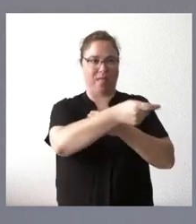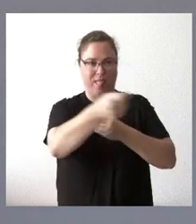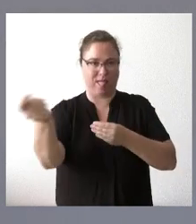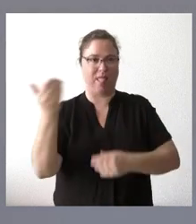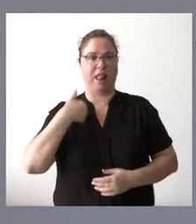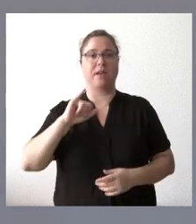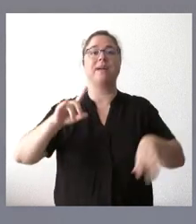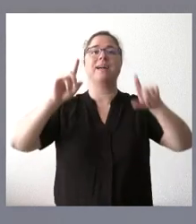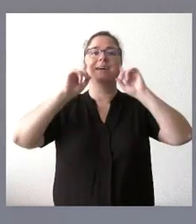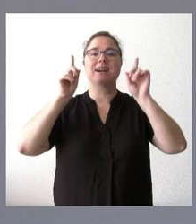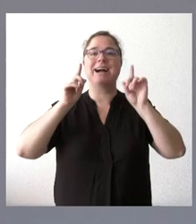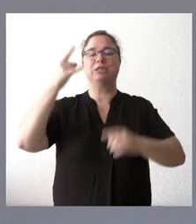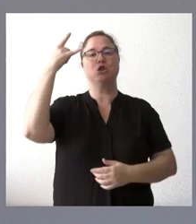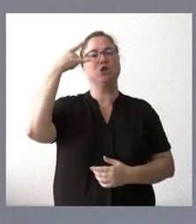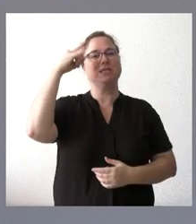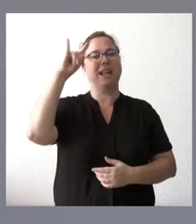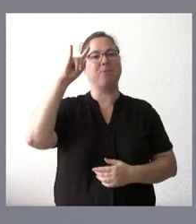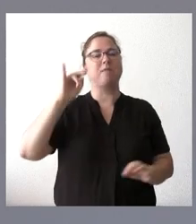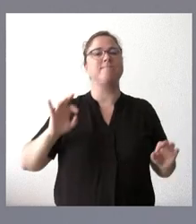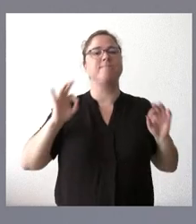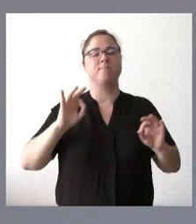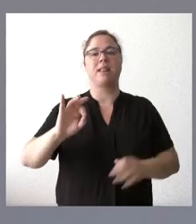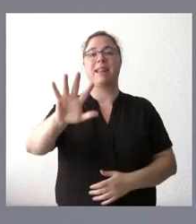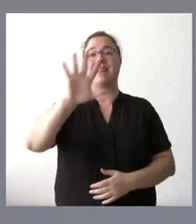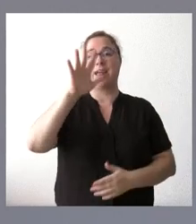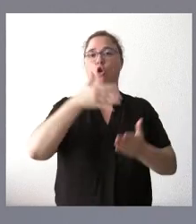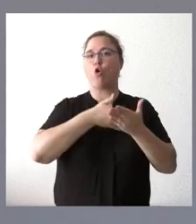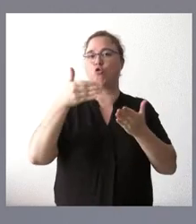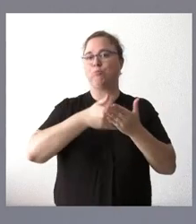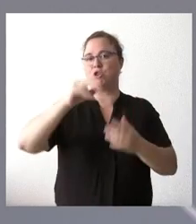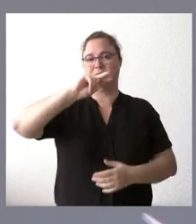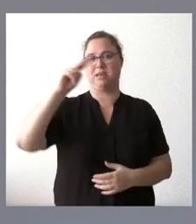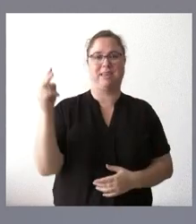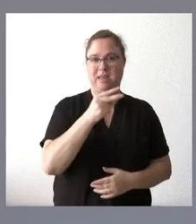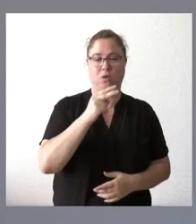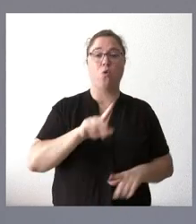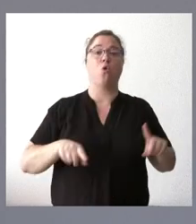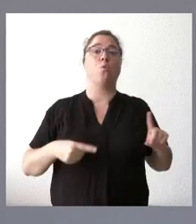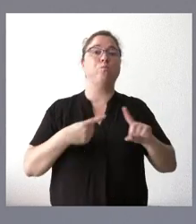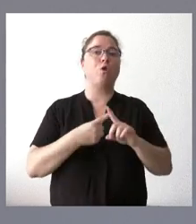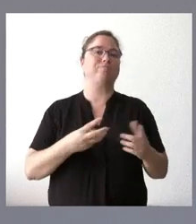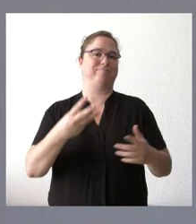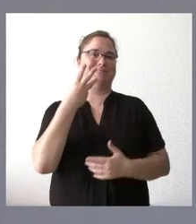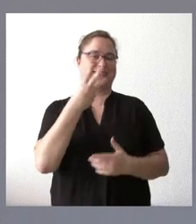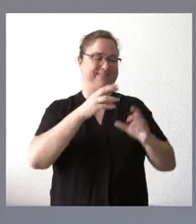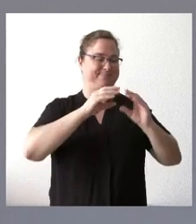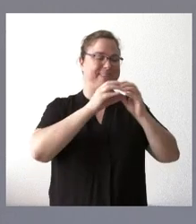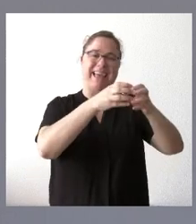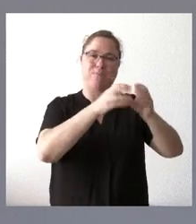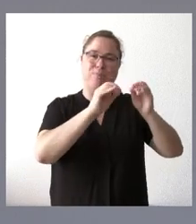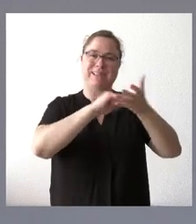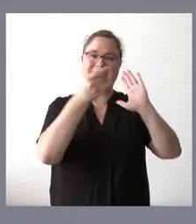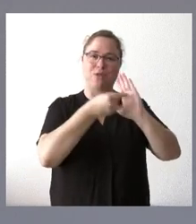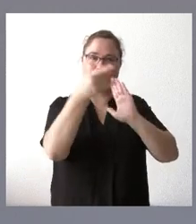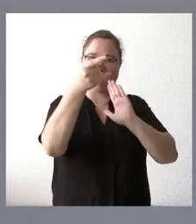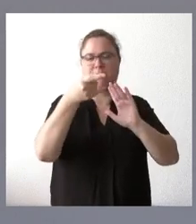caso de Salamanca se trata de cinco millones de euros para tres equipos de tecnología que tienen ustedes